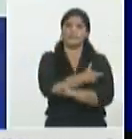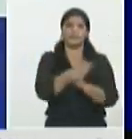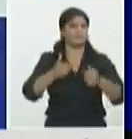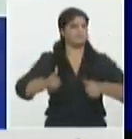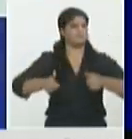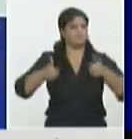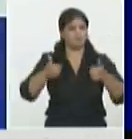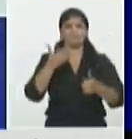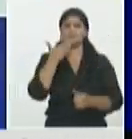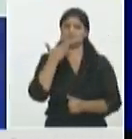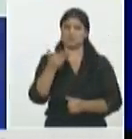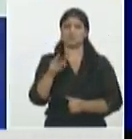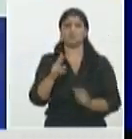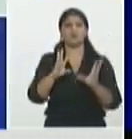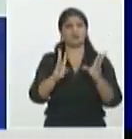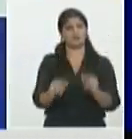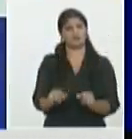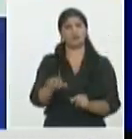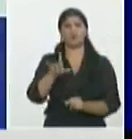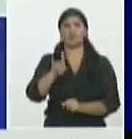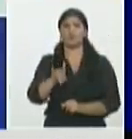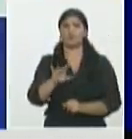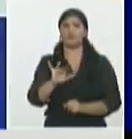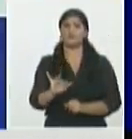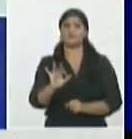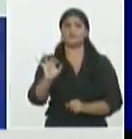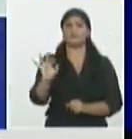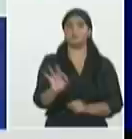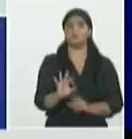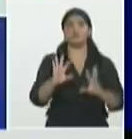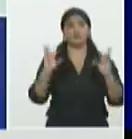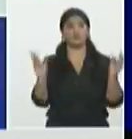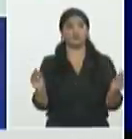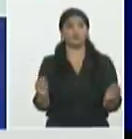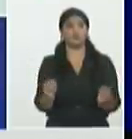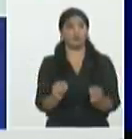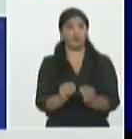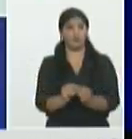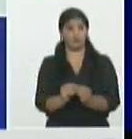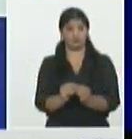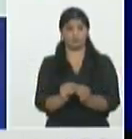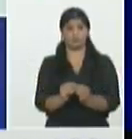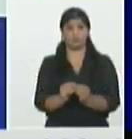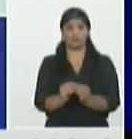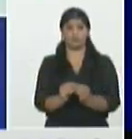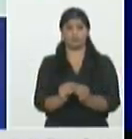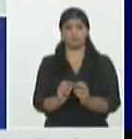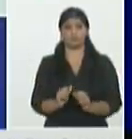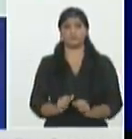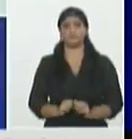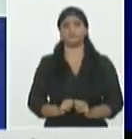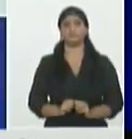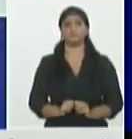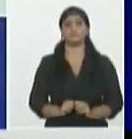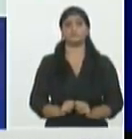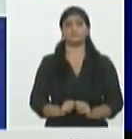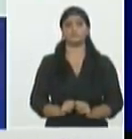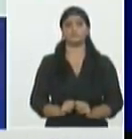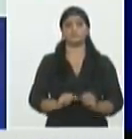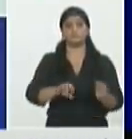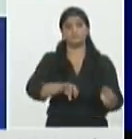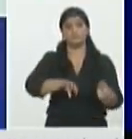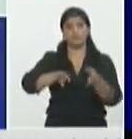terminando el 97 por ciento de todo lo que estaba previsto y de esta forma ya